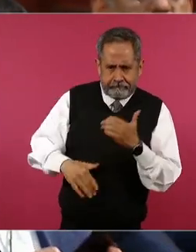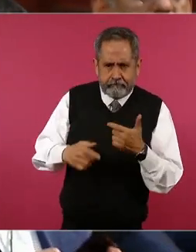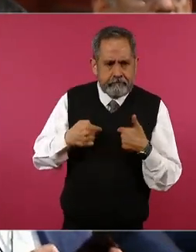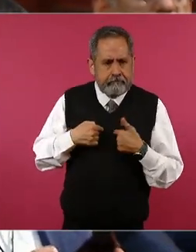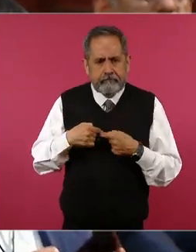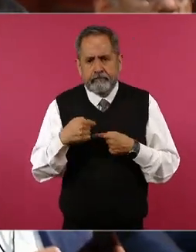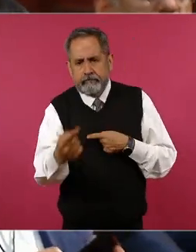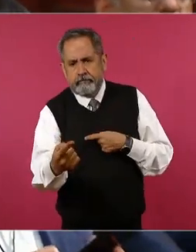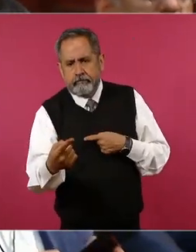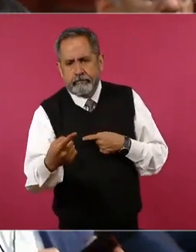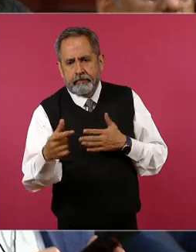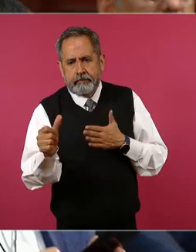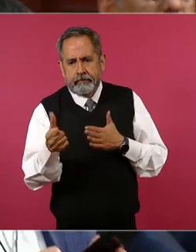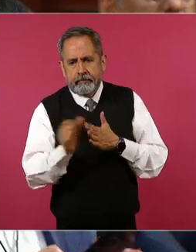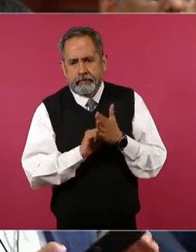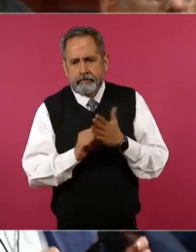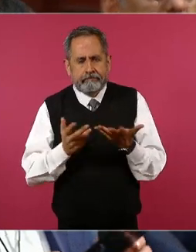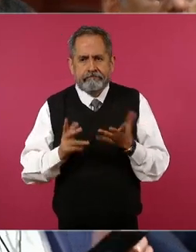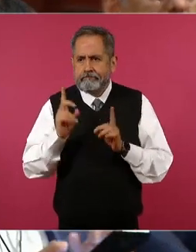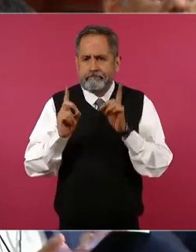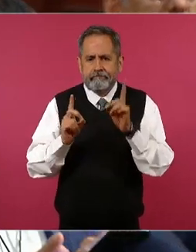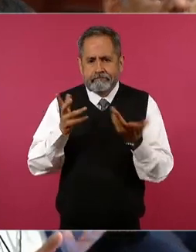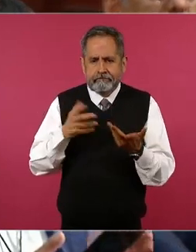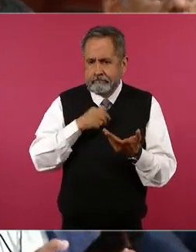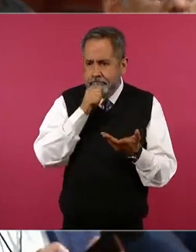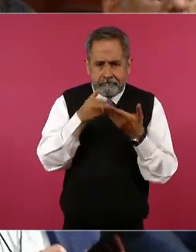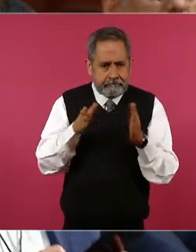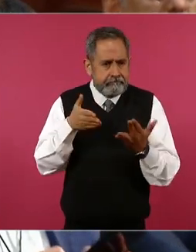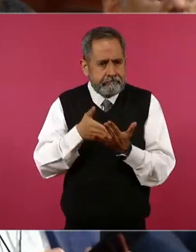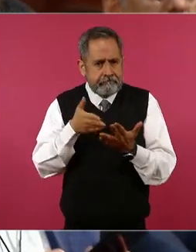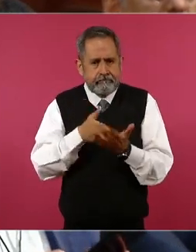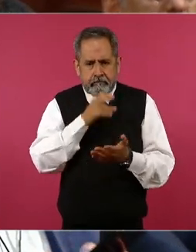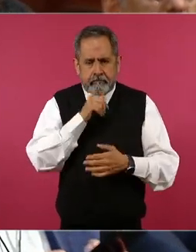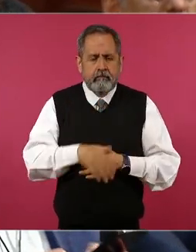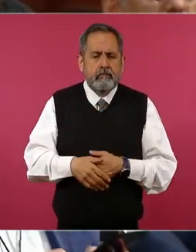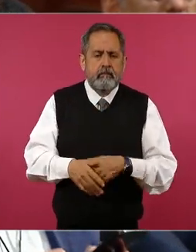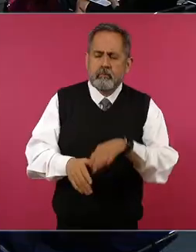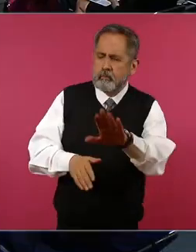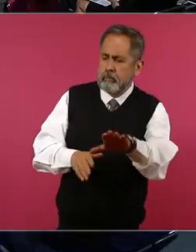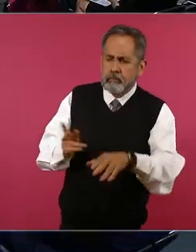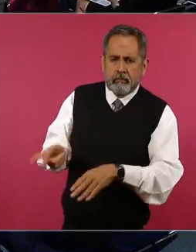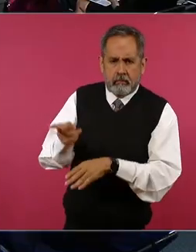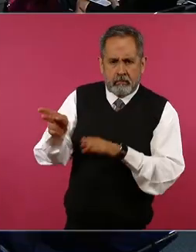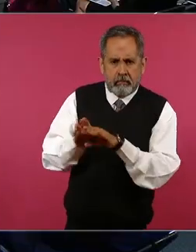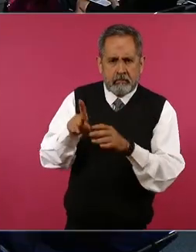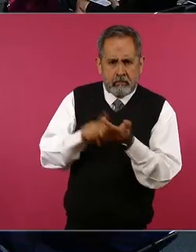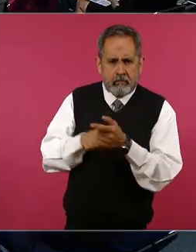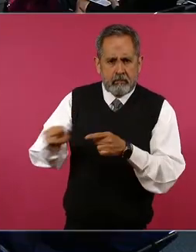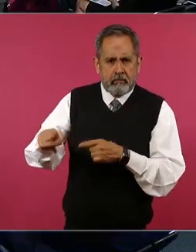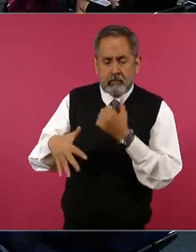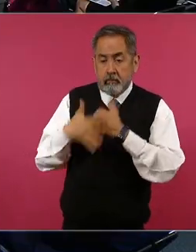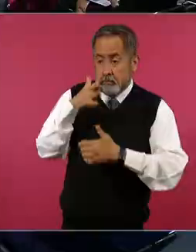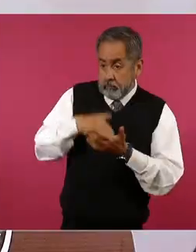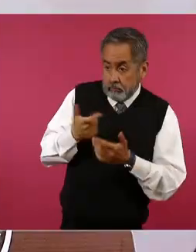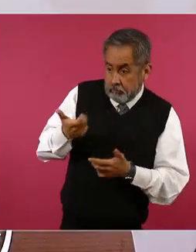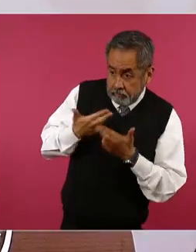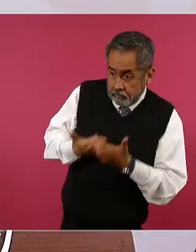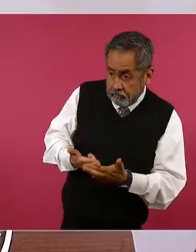como que queda ahí la duda porque no han podido registrarse en la plataforma pues ver si ya tienen los 15 mil comprometidos